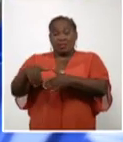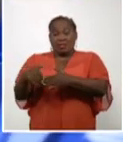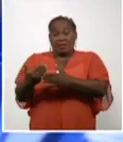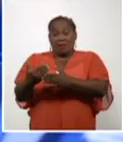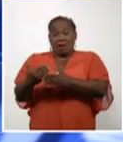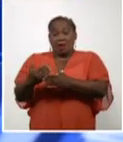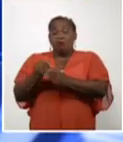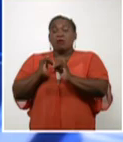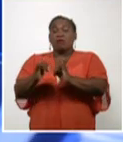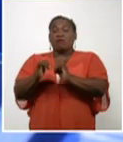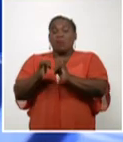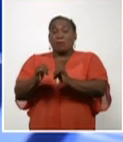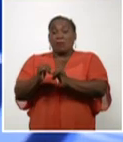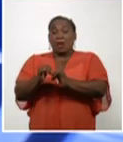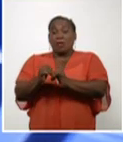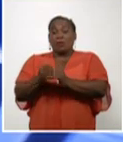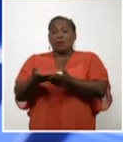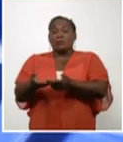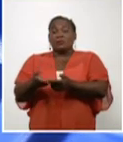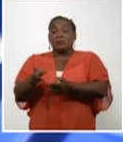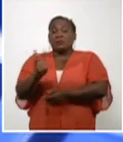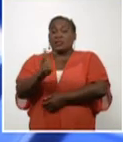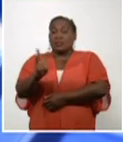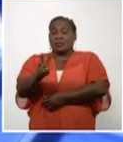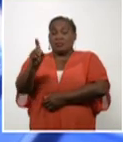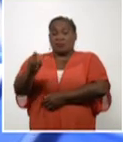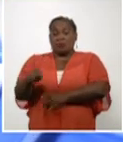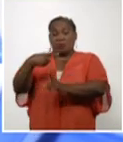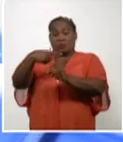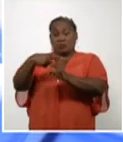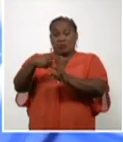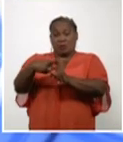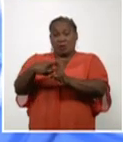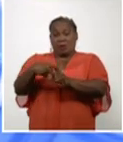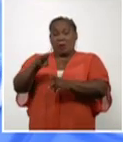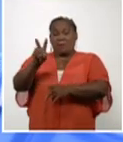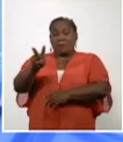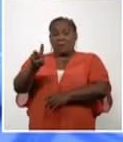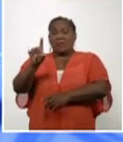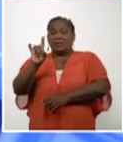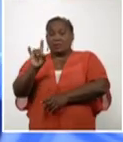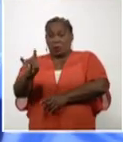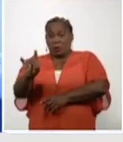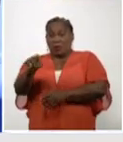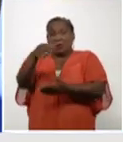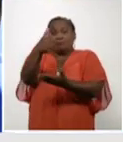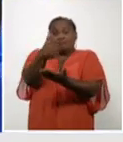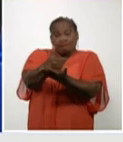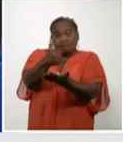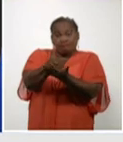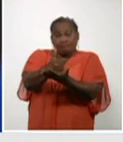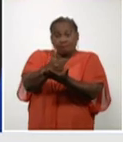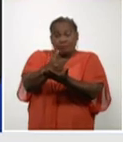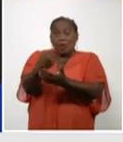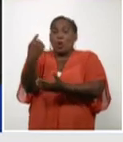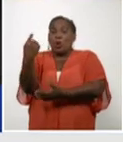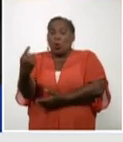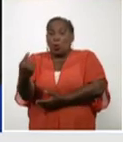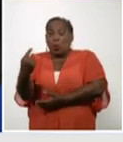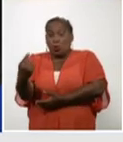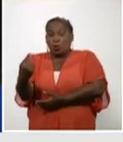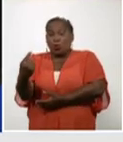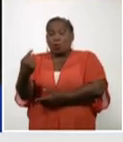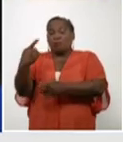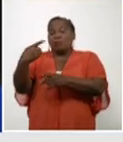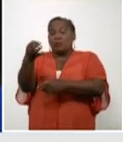de 33 casos positivos. Son 29 casos acá en la cabecera municipal, un caso en Cayano, un